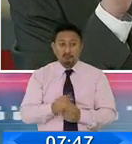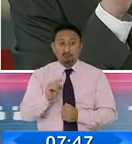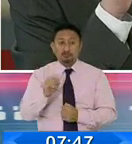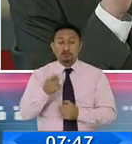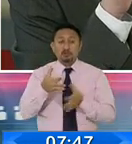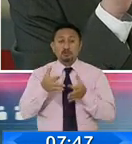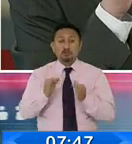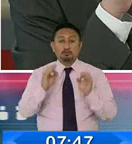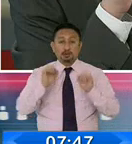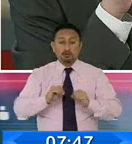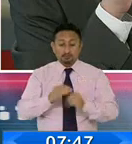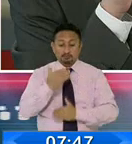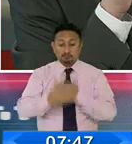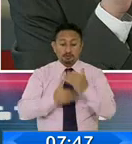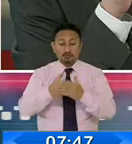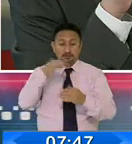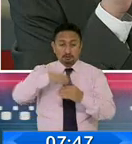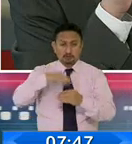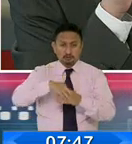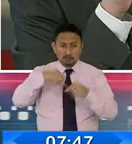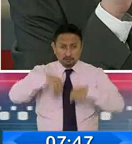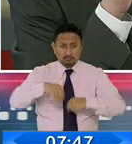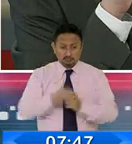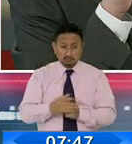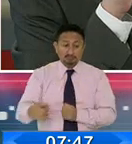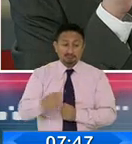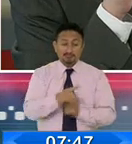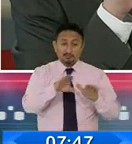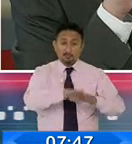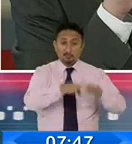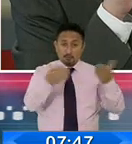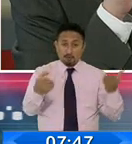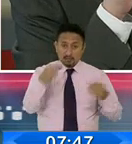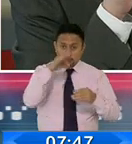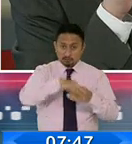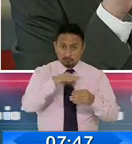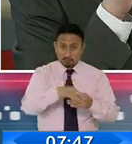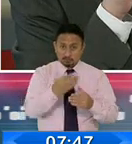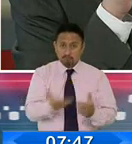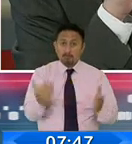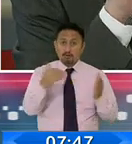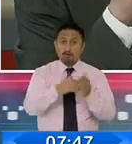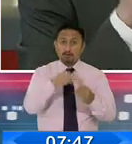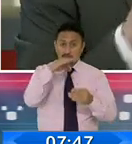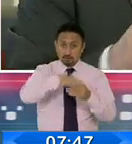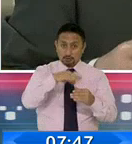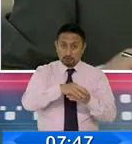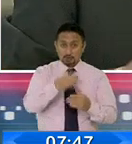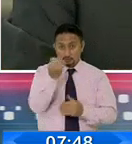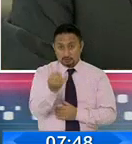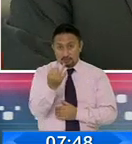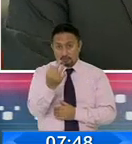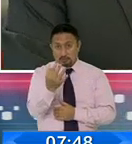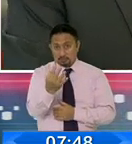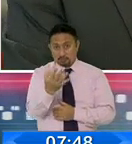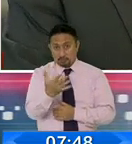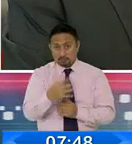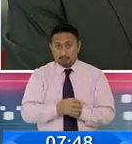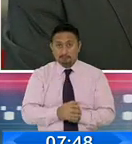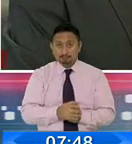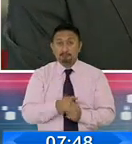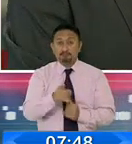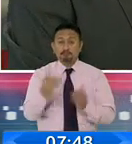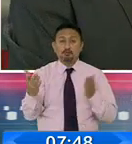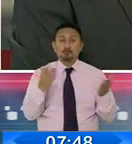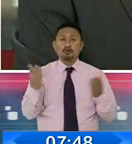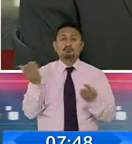transparentar el proceso electoral es abriéndose las urnas, recontrando voto a voto en las urnas y eso comparar